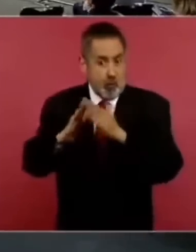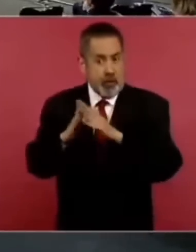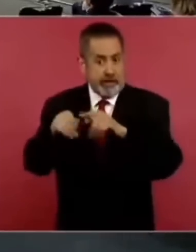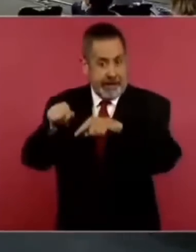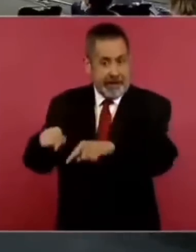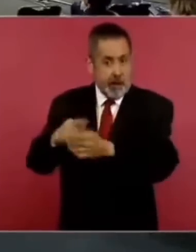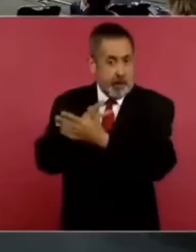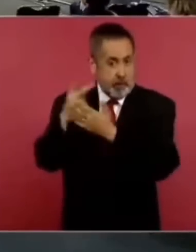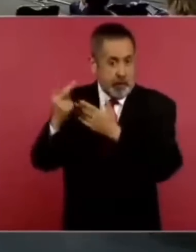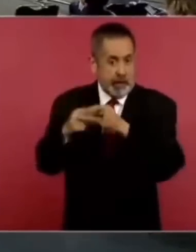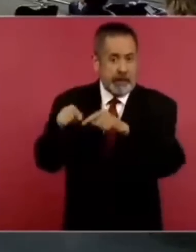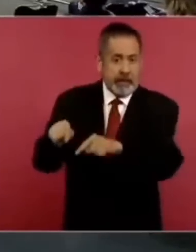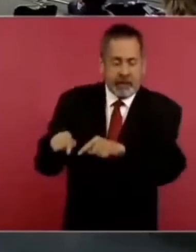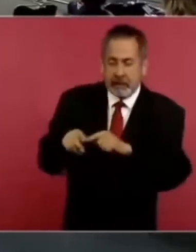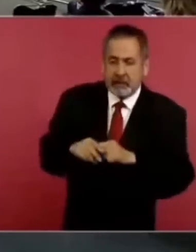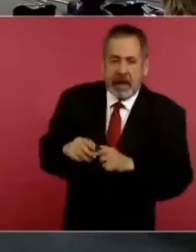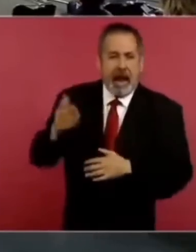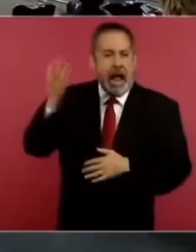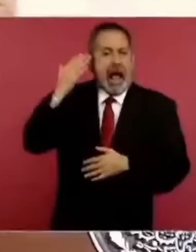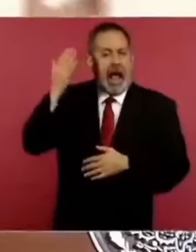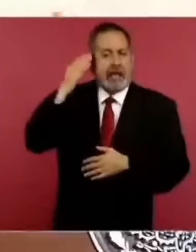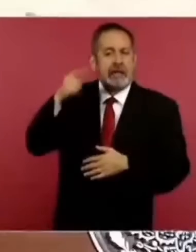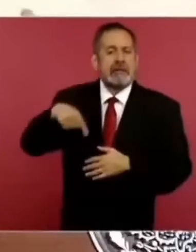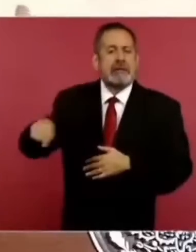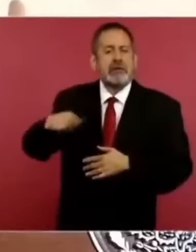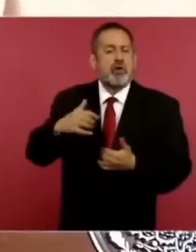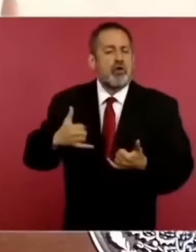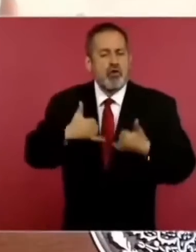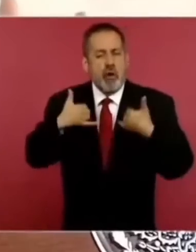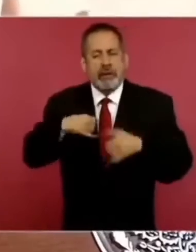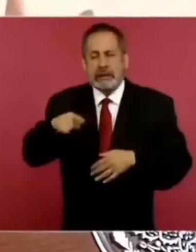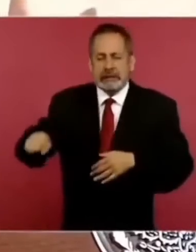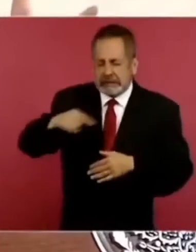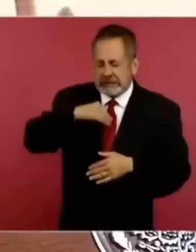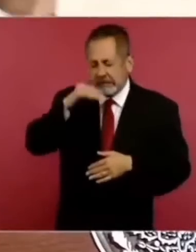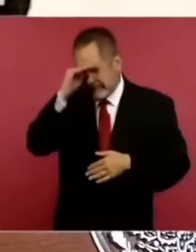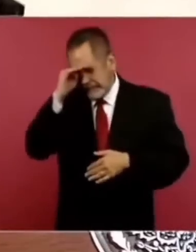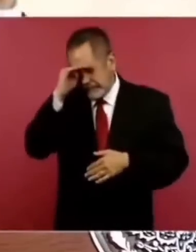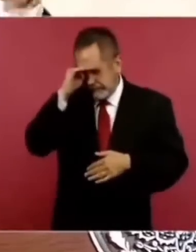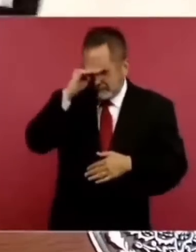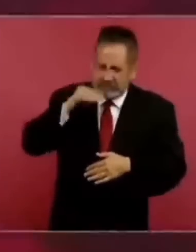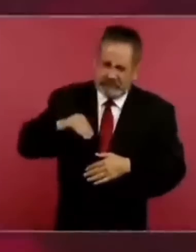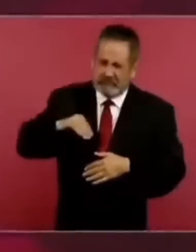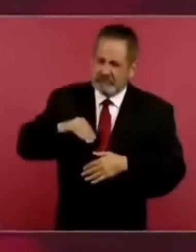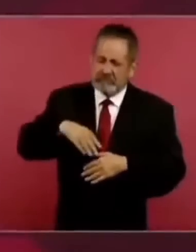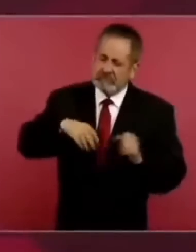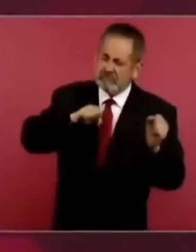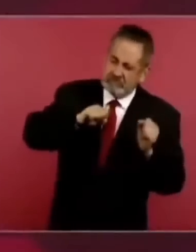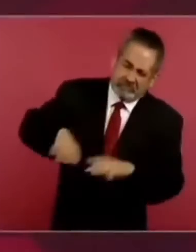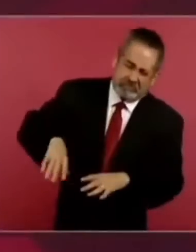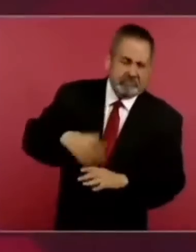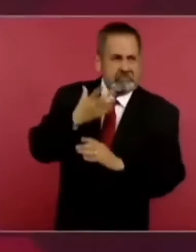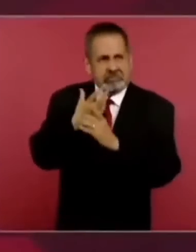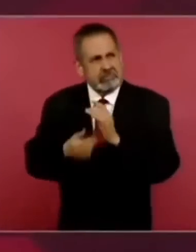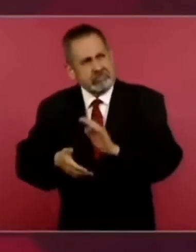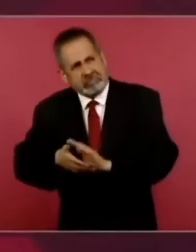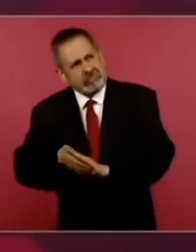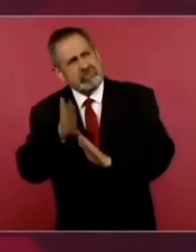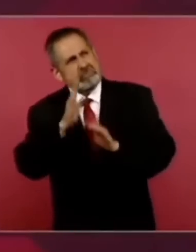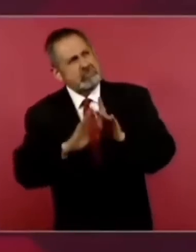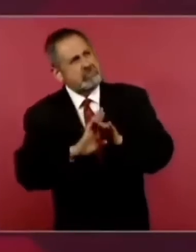se aplica el programa, que tenían pensado los jóvenes de echarse a andar para buscarse la vida,